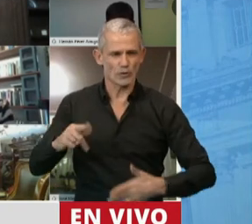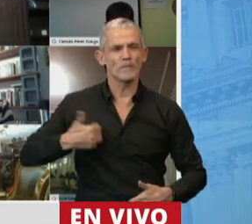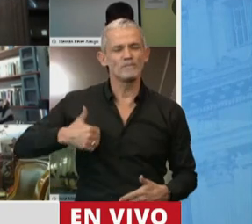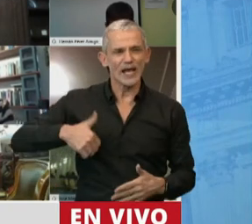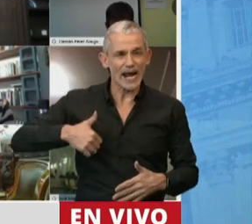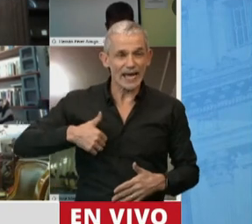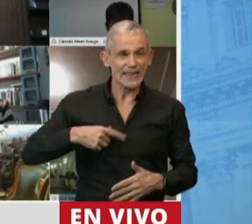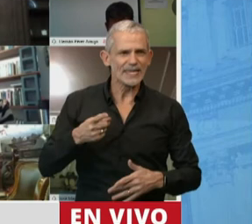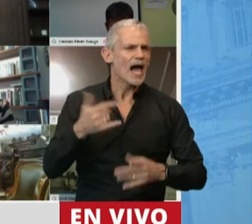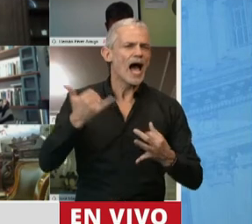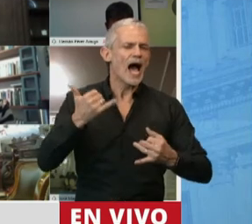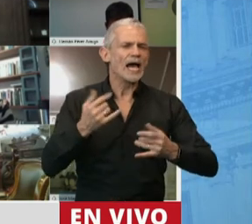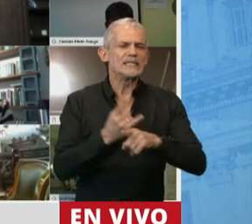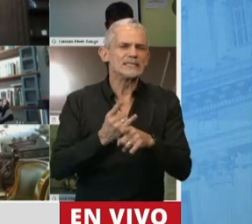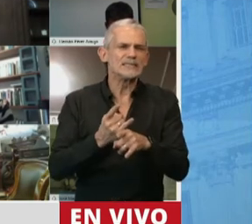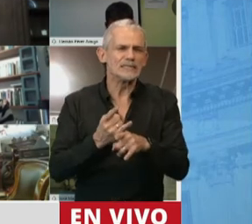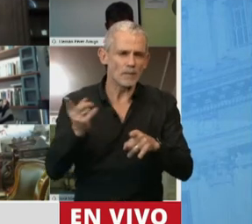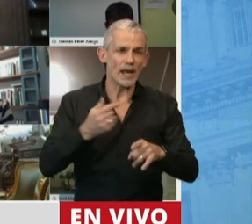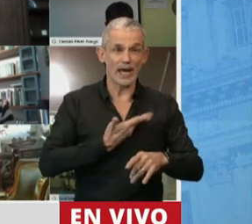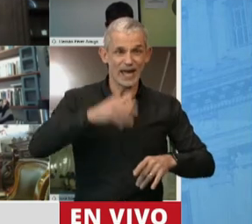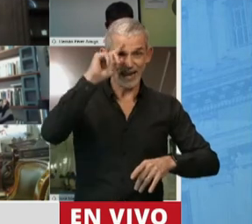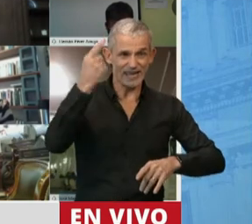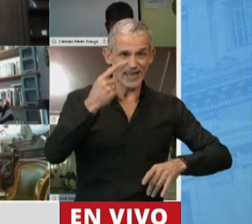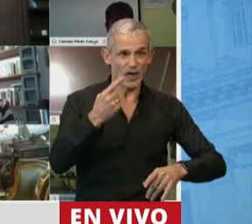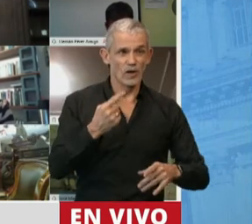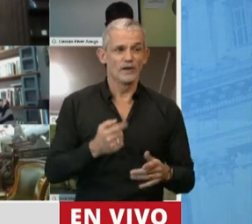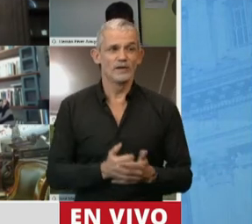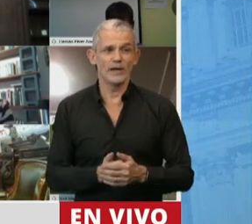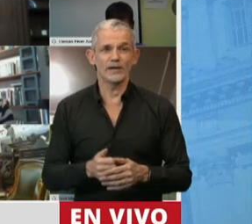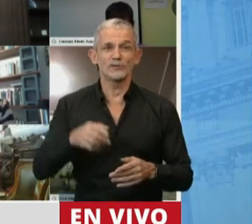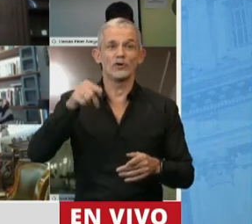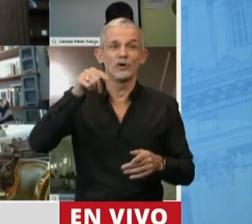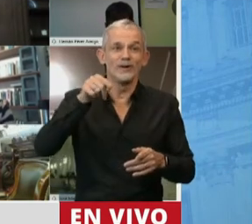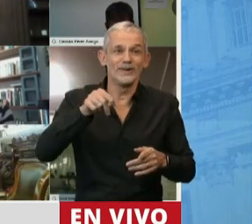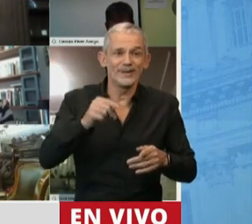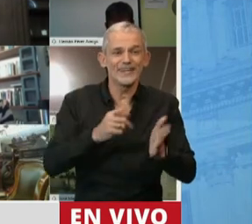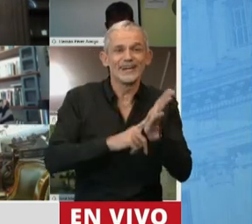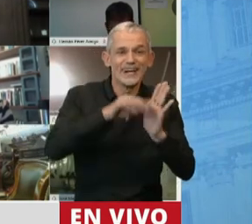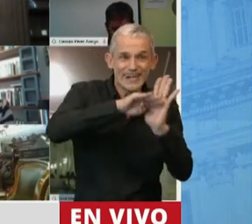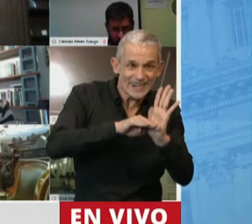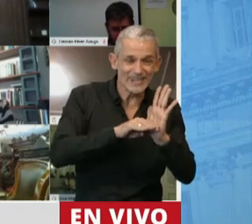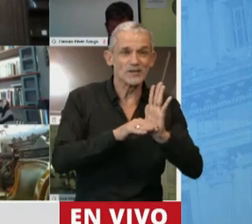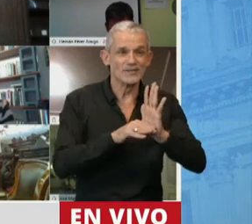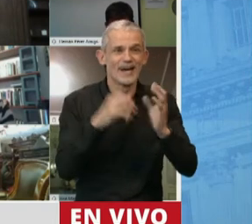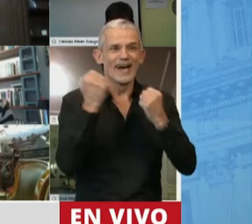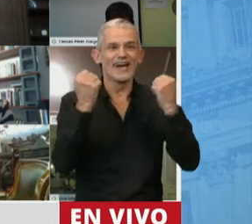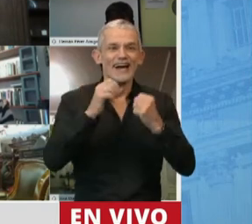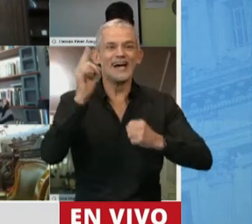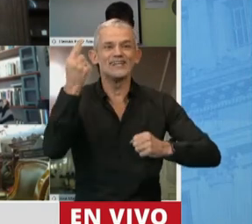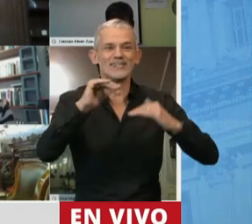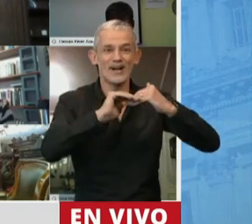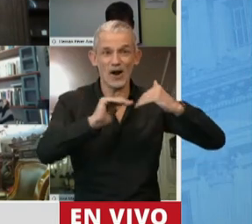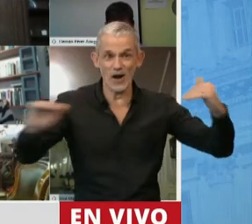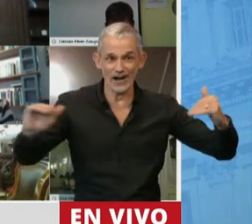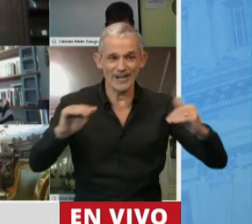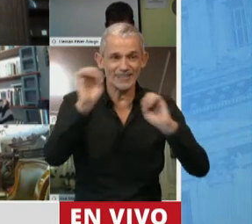se caracteriza porque ha tenido el Estado la dificultad para fijar reglas económicas claras y estables. Y